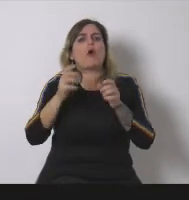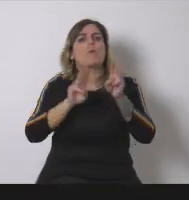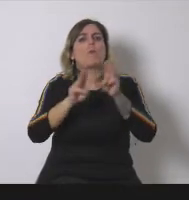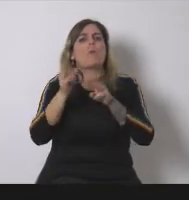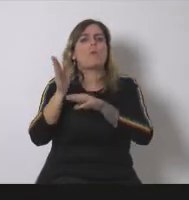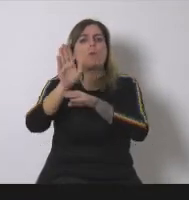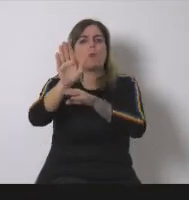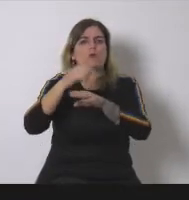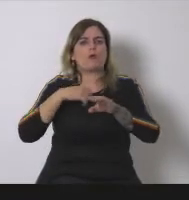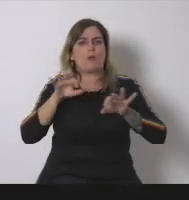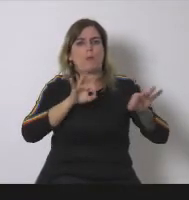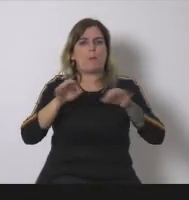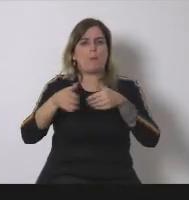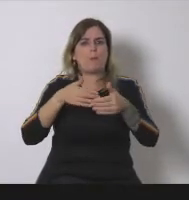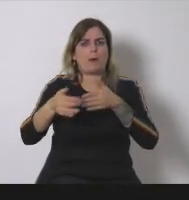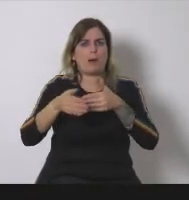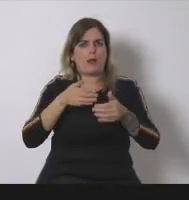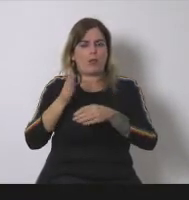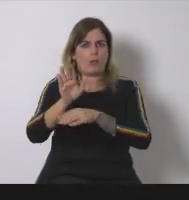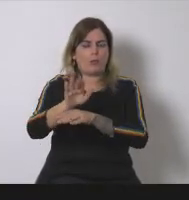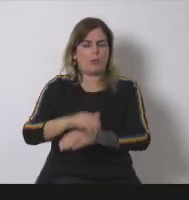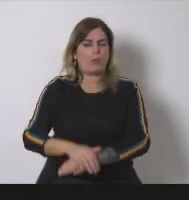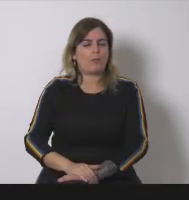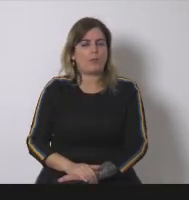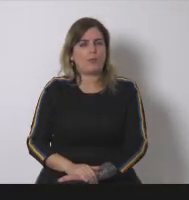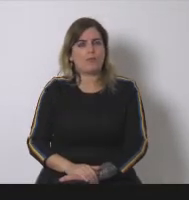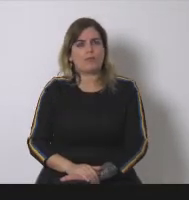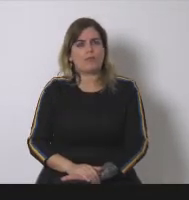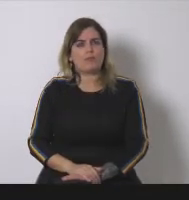a ver si soy capaz de ponerla en pantalla completa